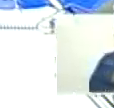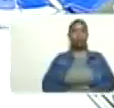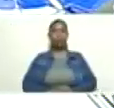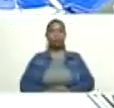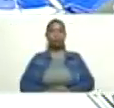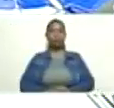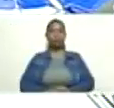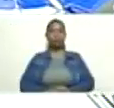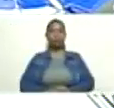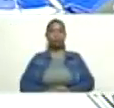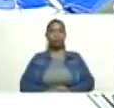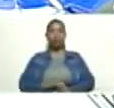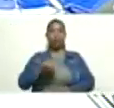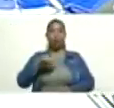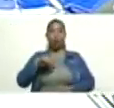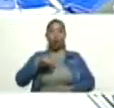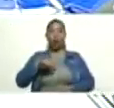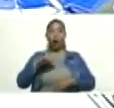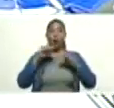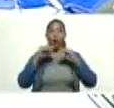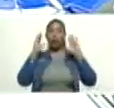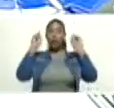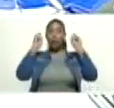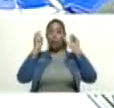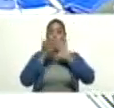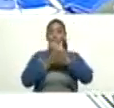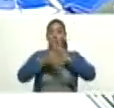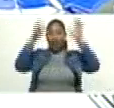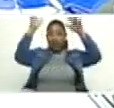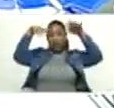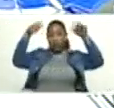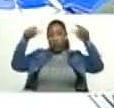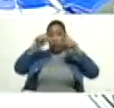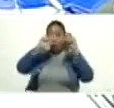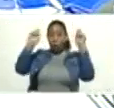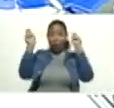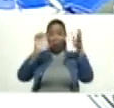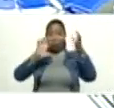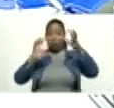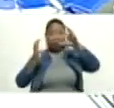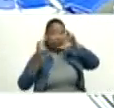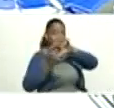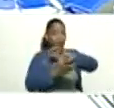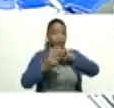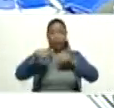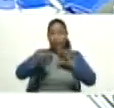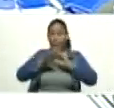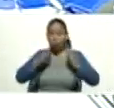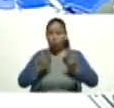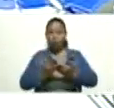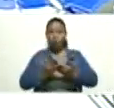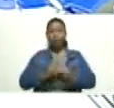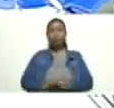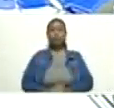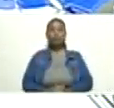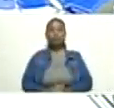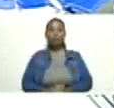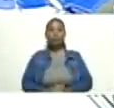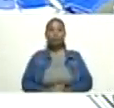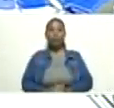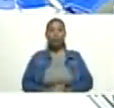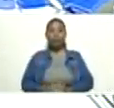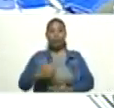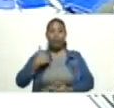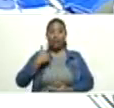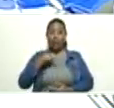urgencia climática. Y ahora empiezan las lluvias, junto al calor empiezan las lluvias. Tenemos